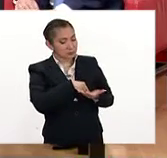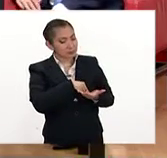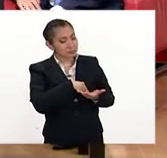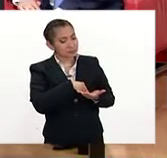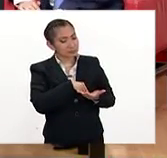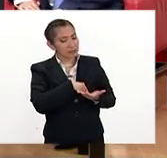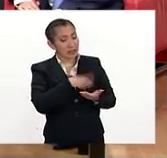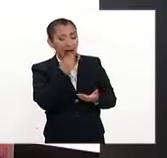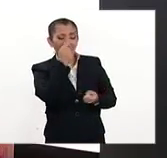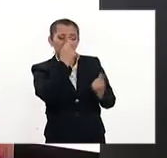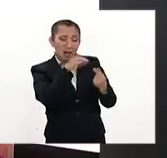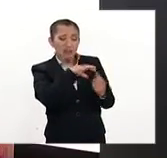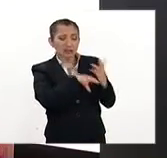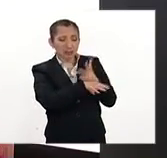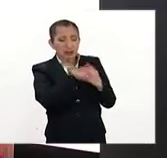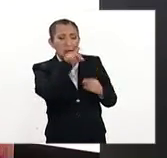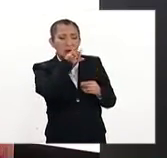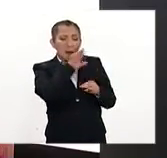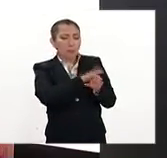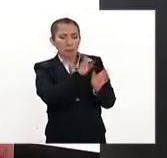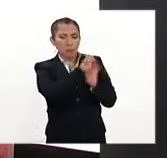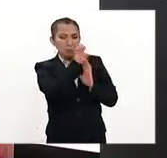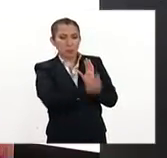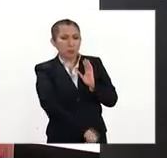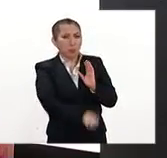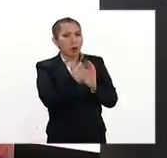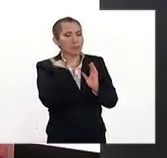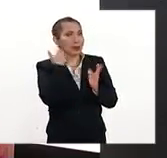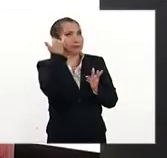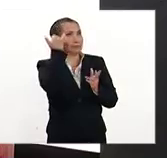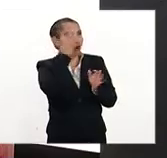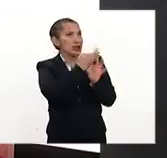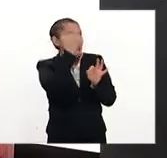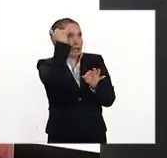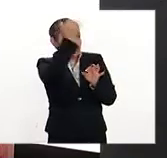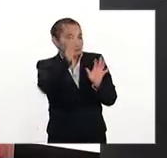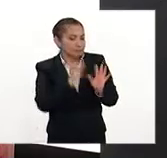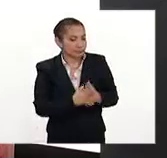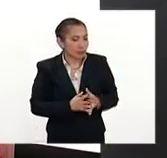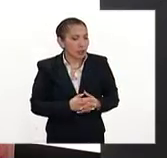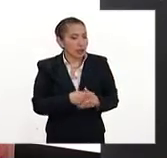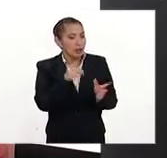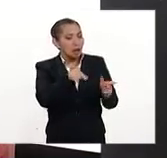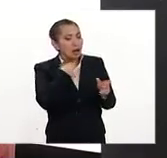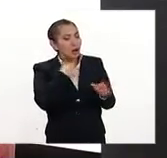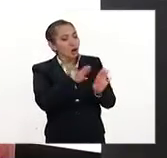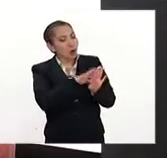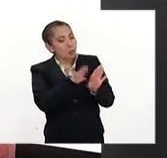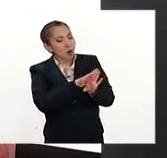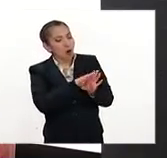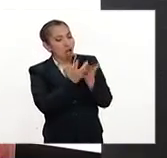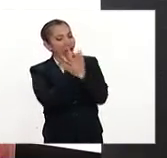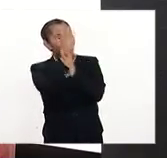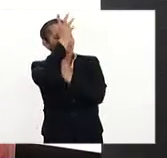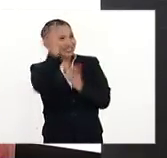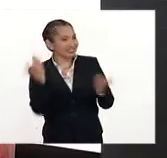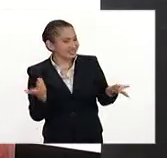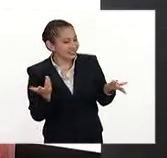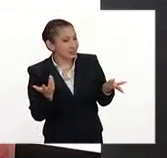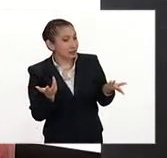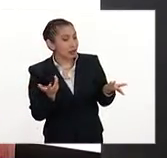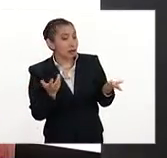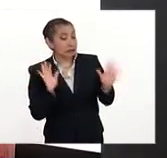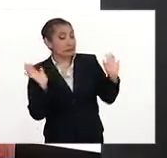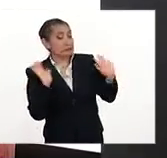preocupantes en el sentido de, se me viene ahora en la cabeza, el ser como radical, a lo mejor toda